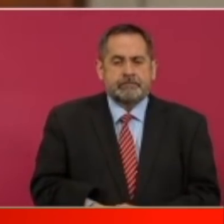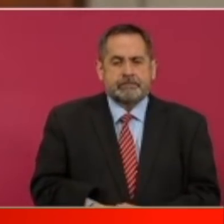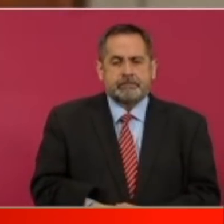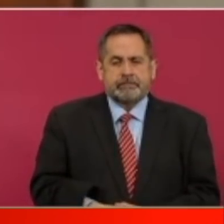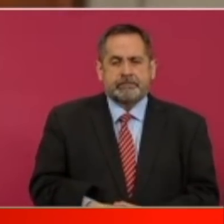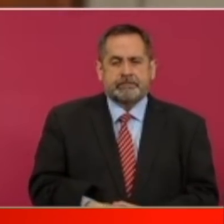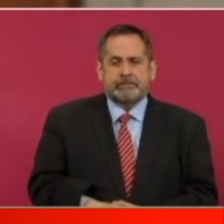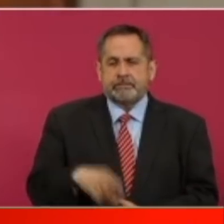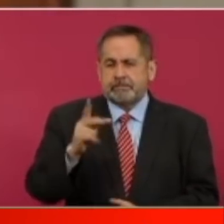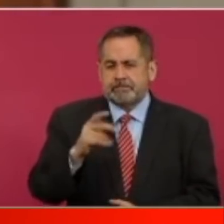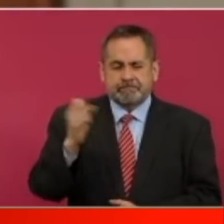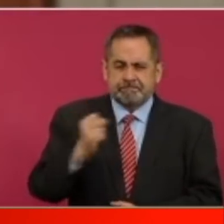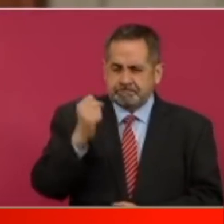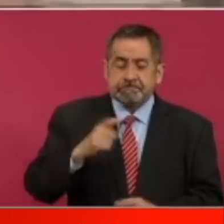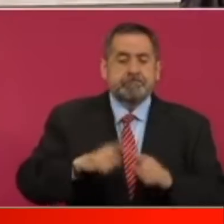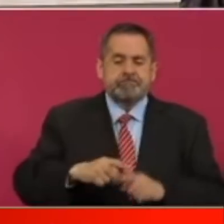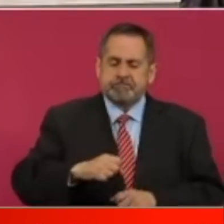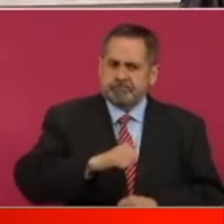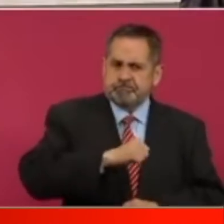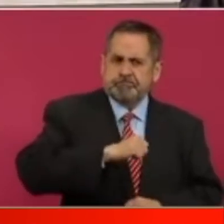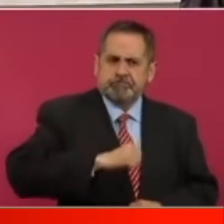pero afortunadamente resisten